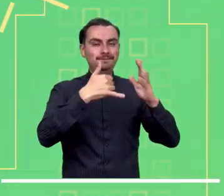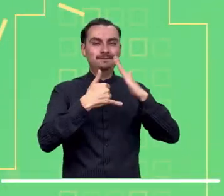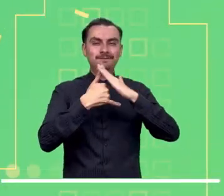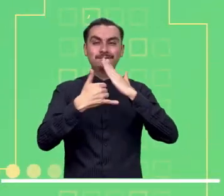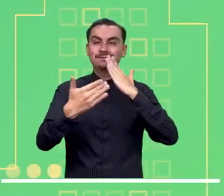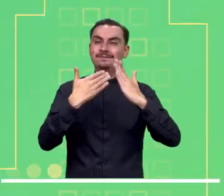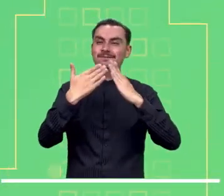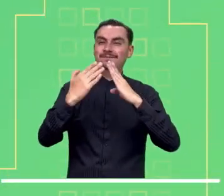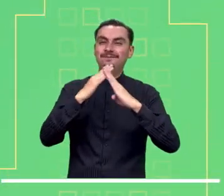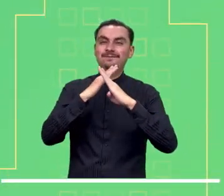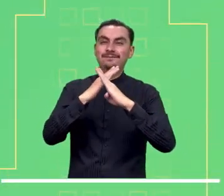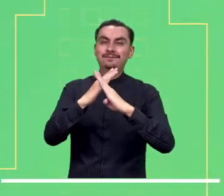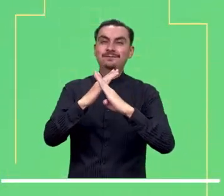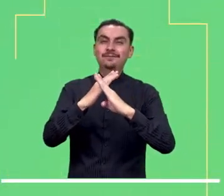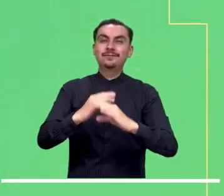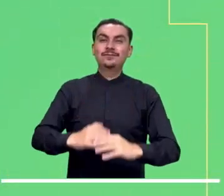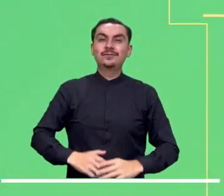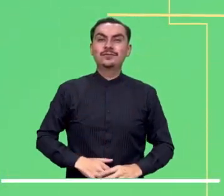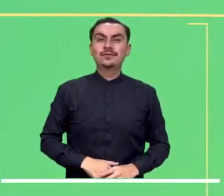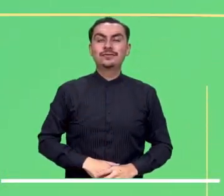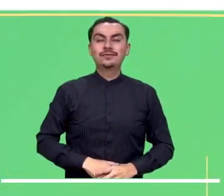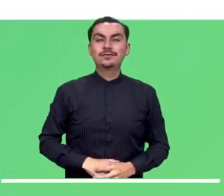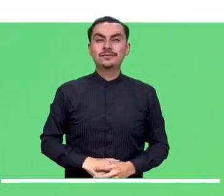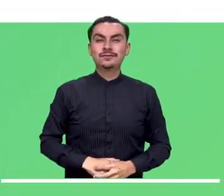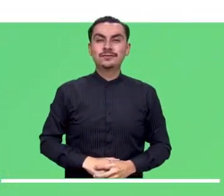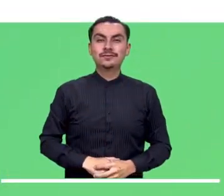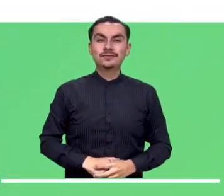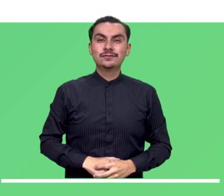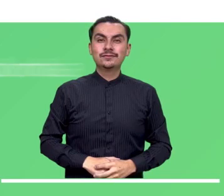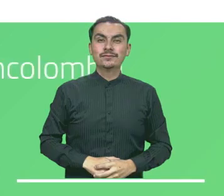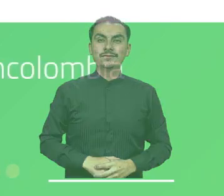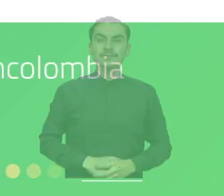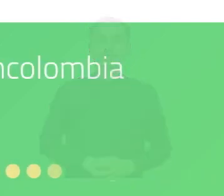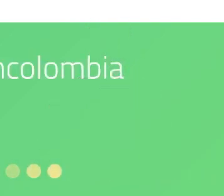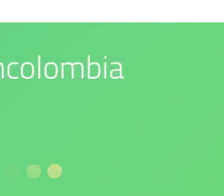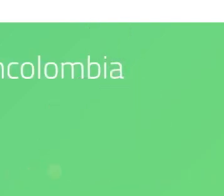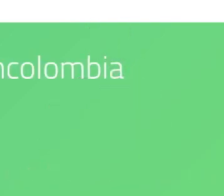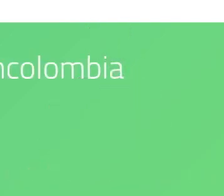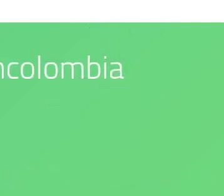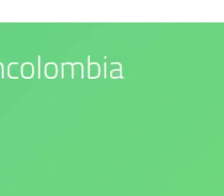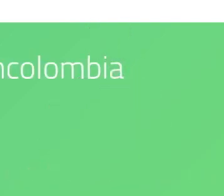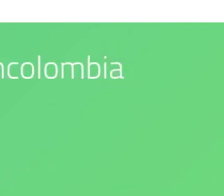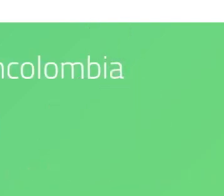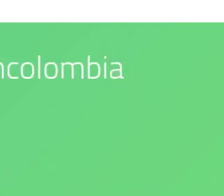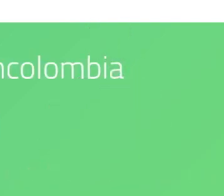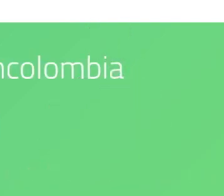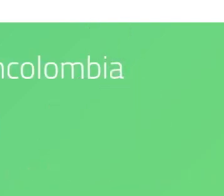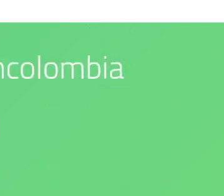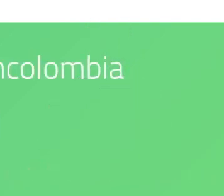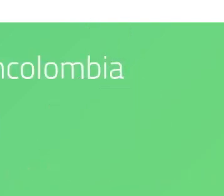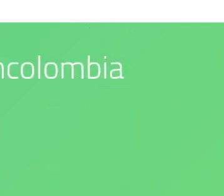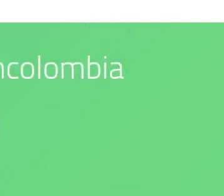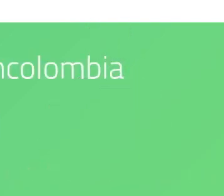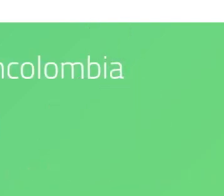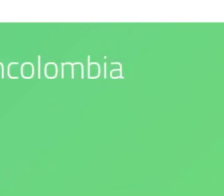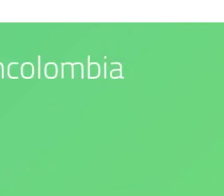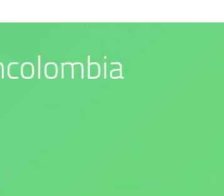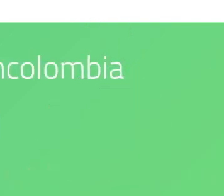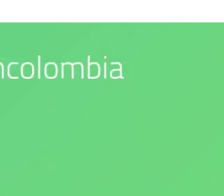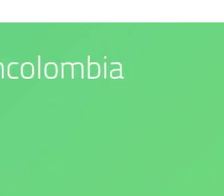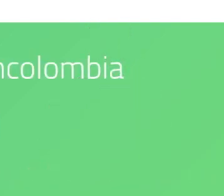Síguenos en nuestras redes sociales. Nuestro compromiso es con el medio ambiente. IDEAM es confianza y prevención.